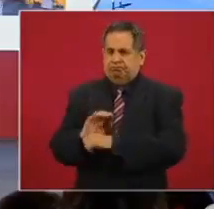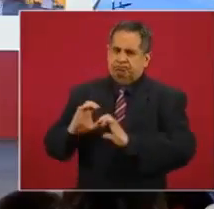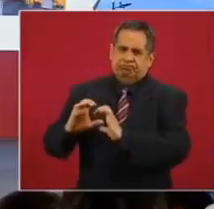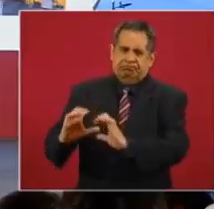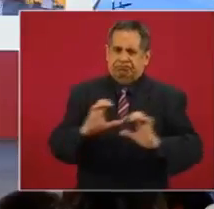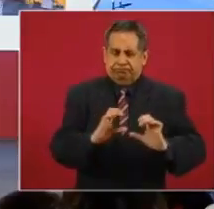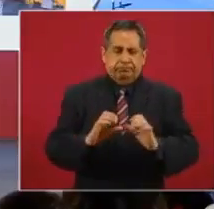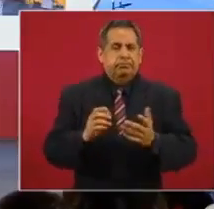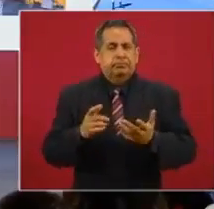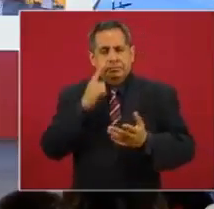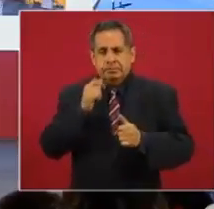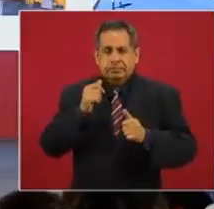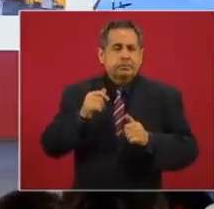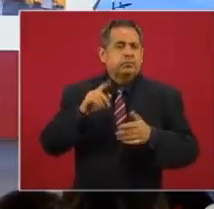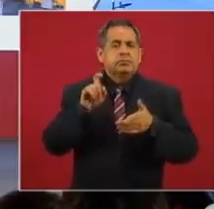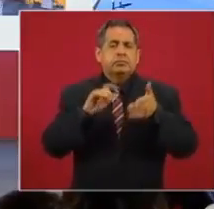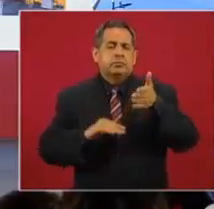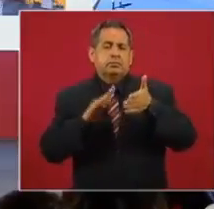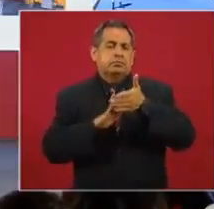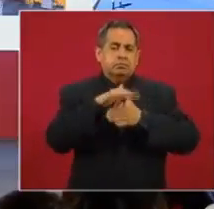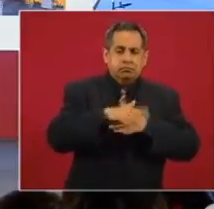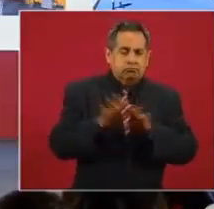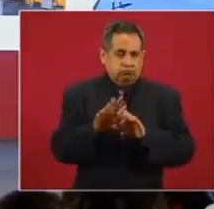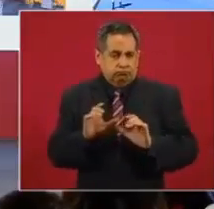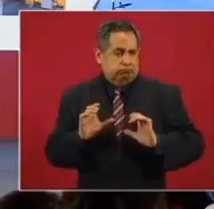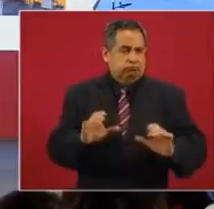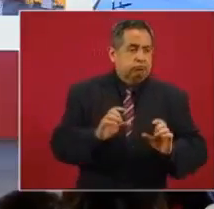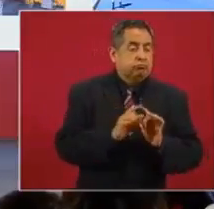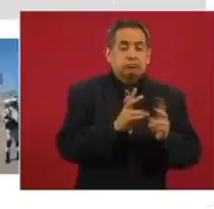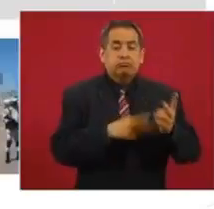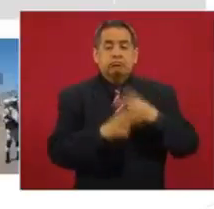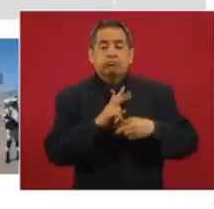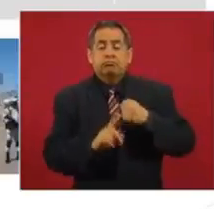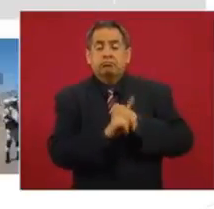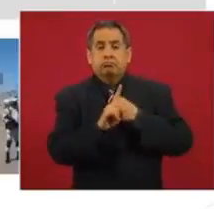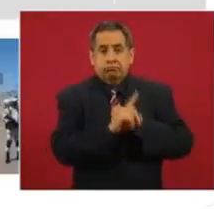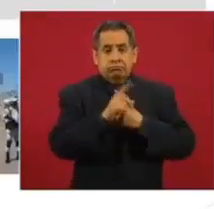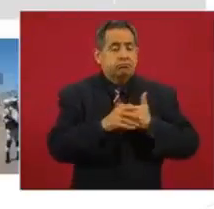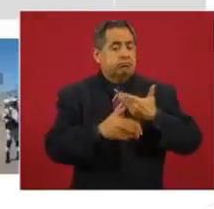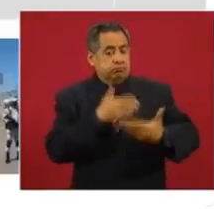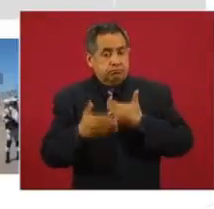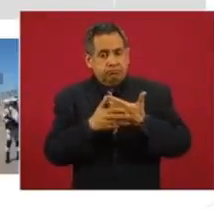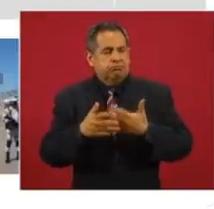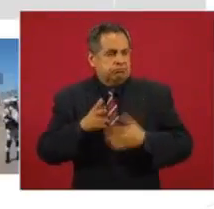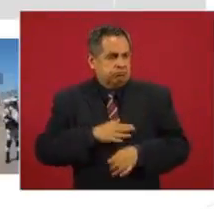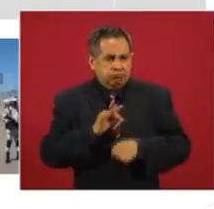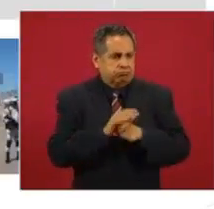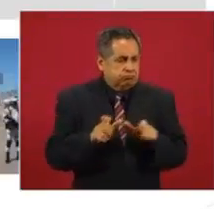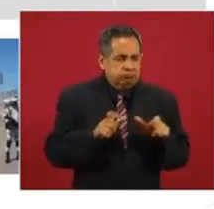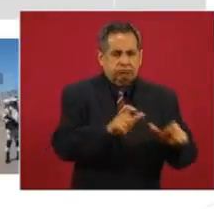a seguridad a presas, fuerzas de reacción para responder a las contingencias que tienen las instalaciones estratégicas,